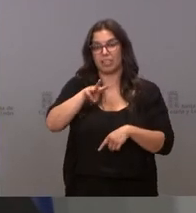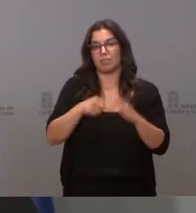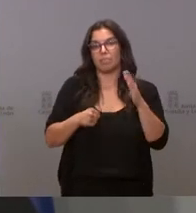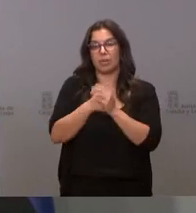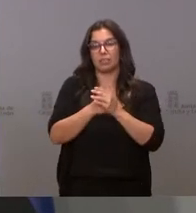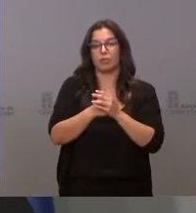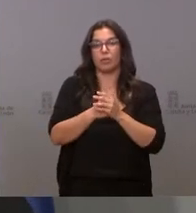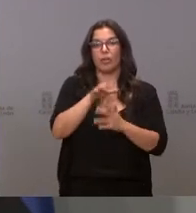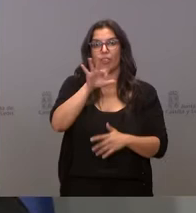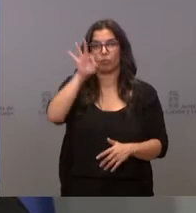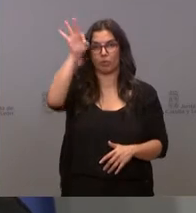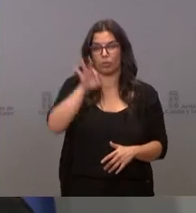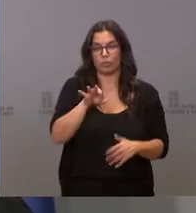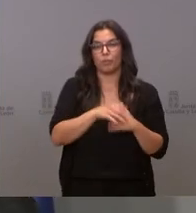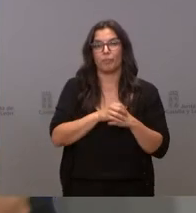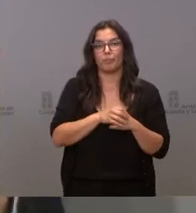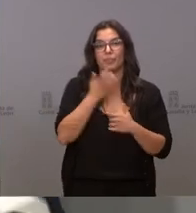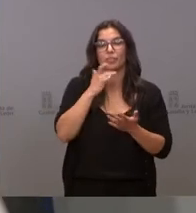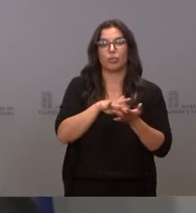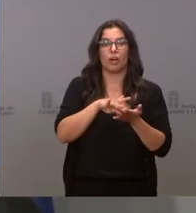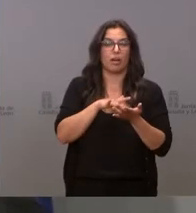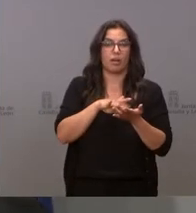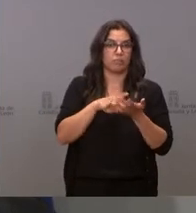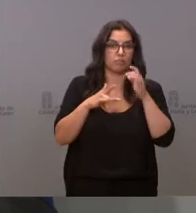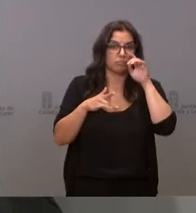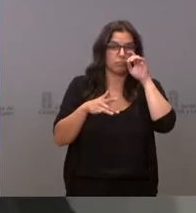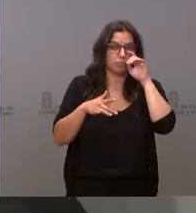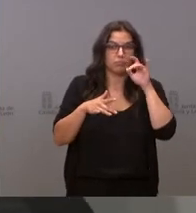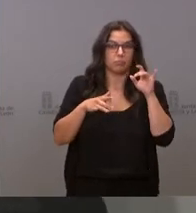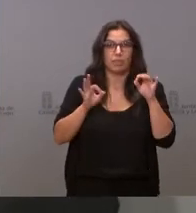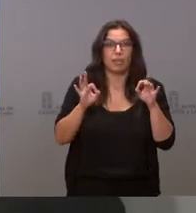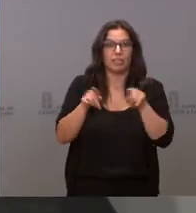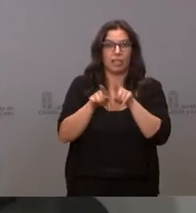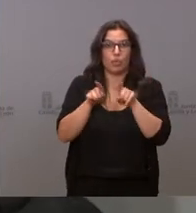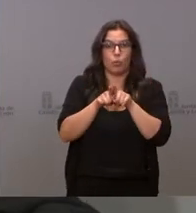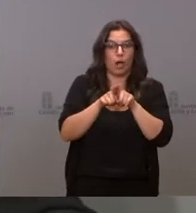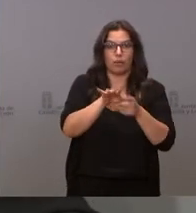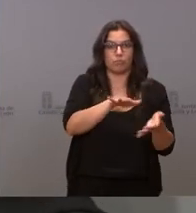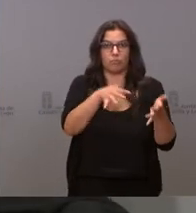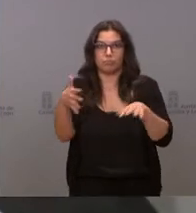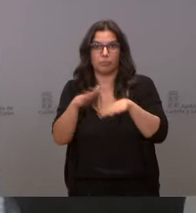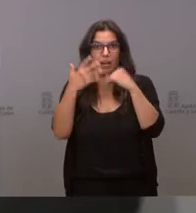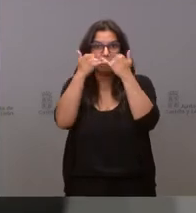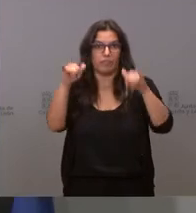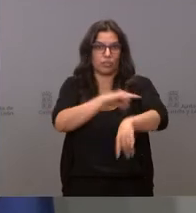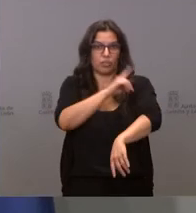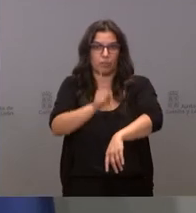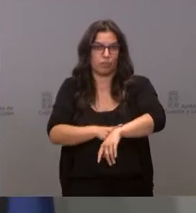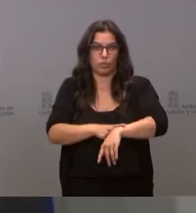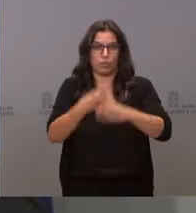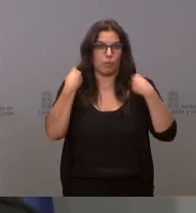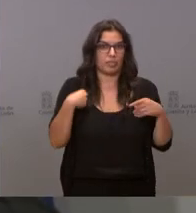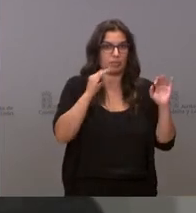máximo será del 50% y es una mera traslación de lo que